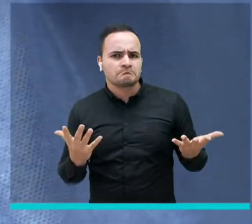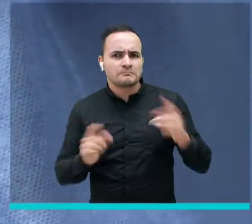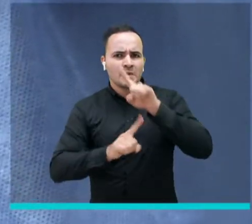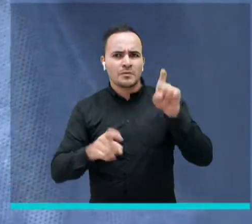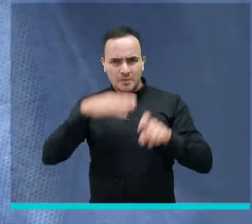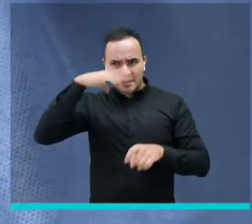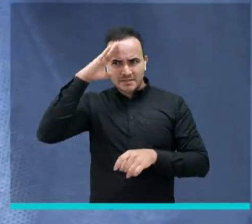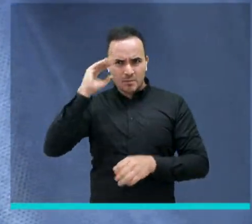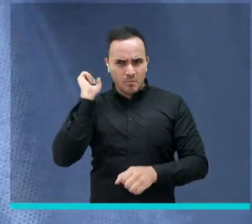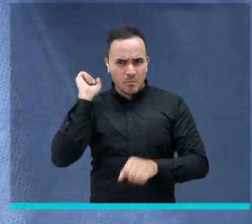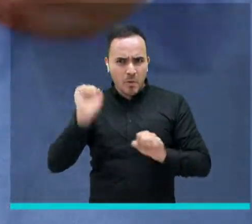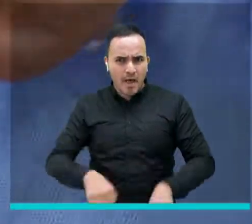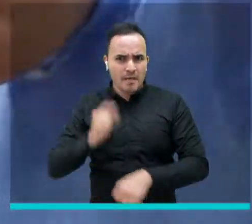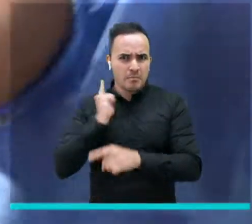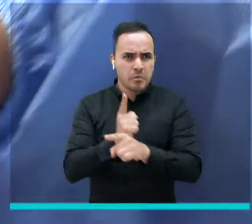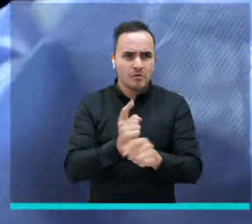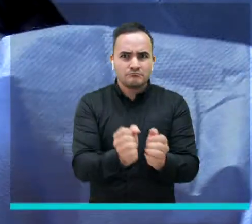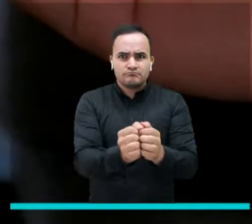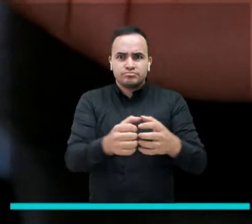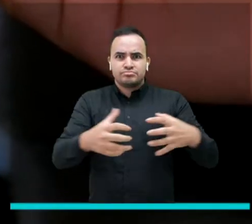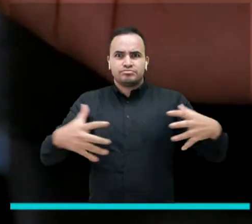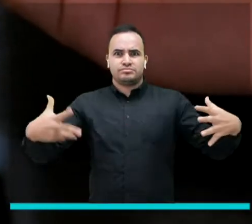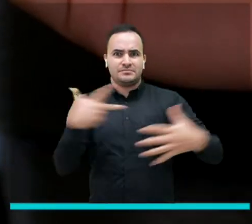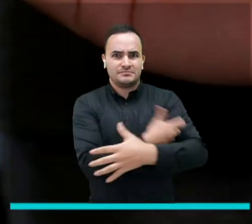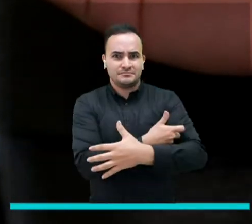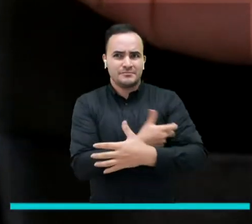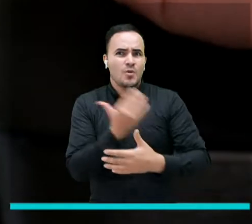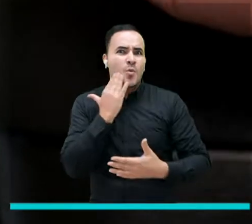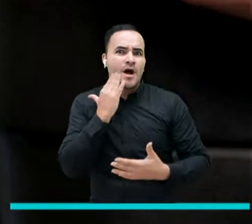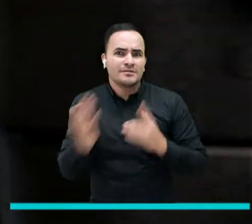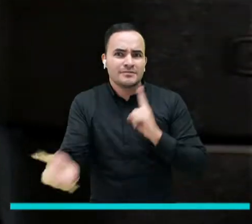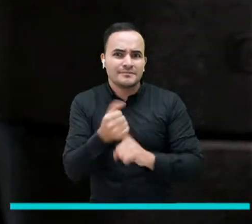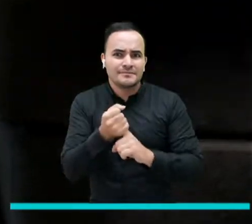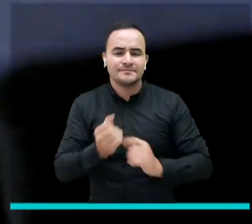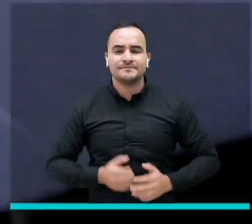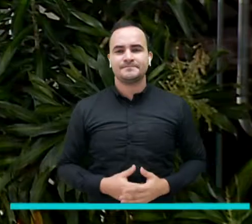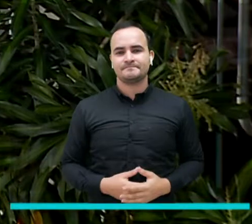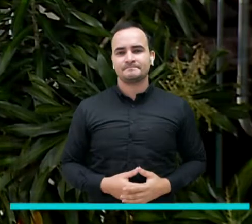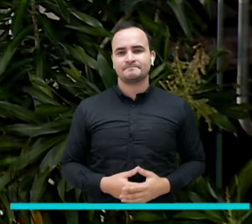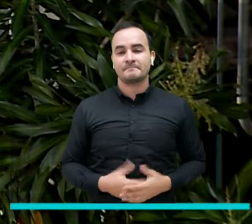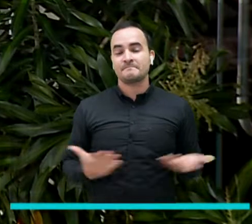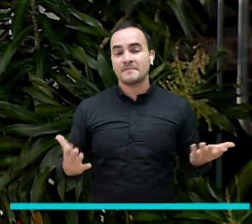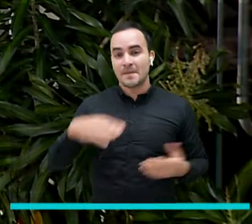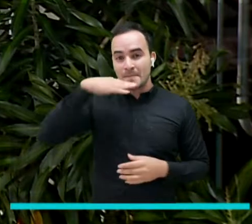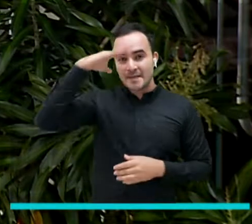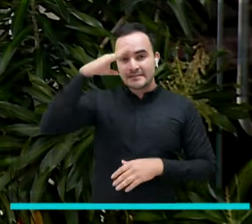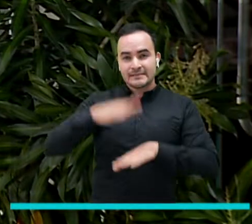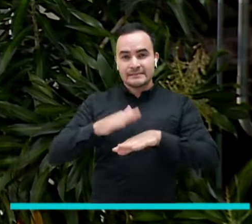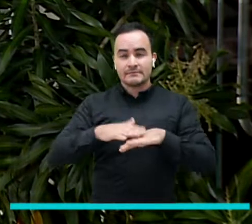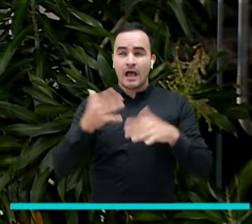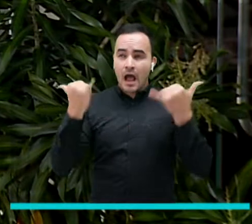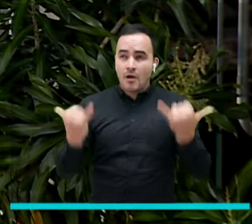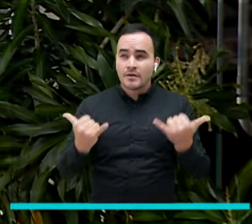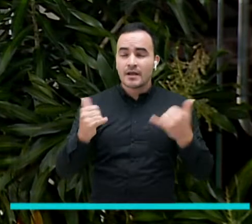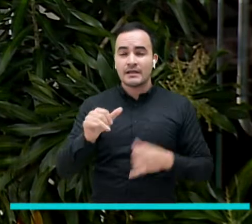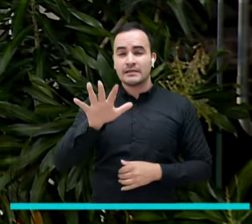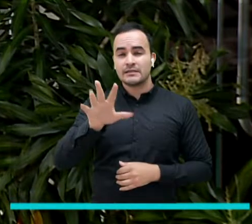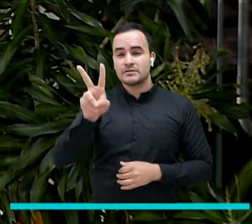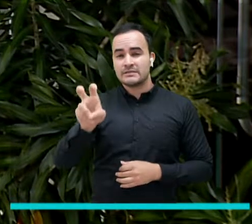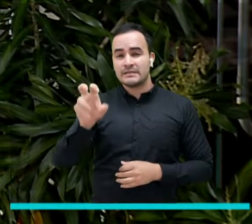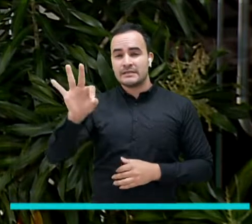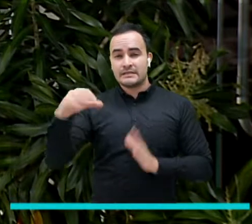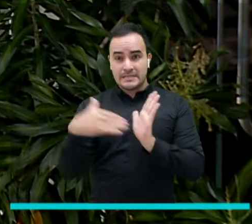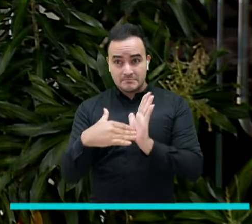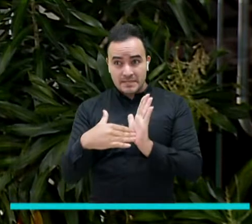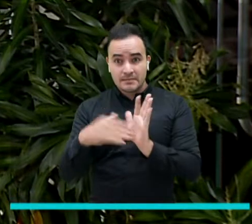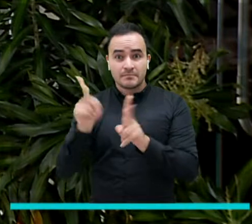medellín está próximo a lograrlo en este momento en la ciudad de medellín un poco más de 573